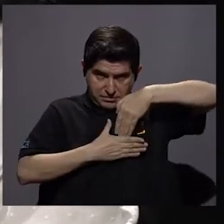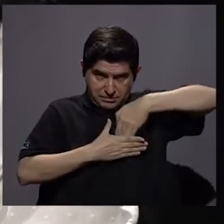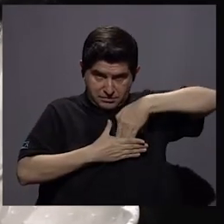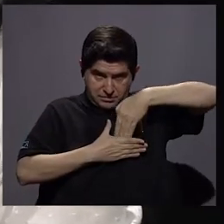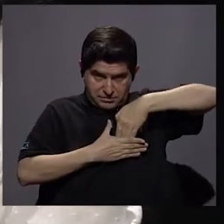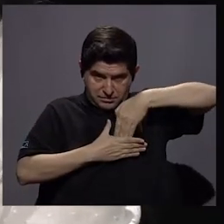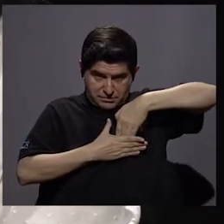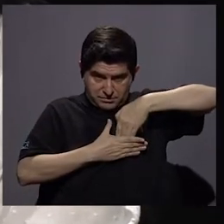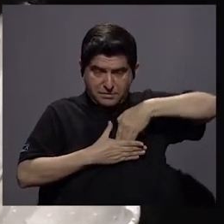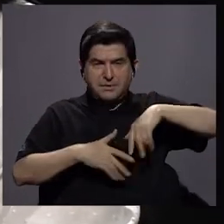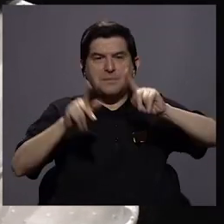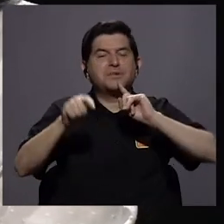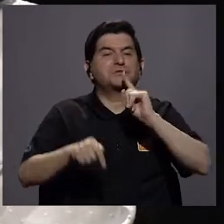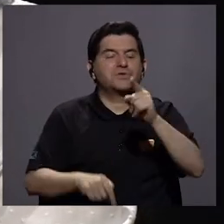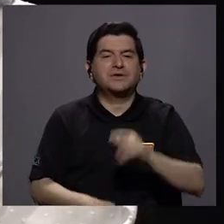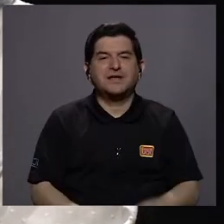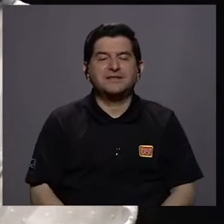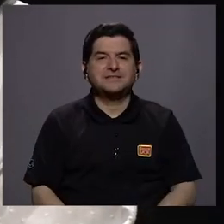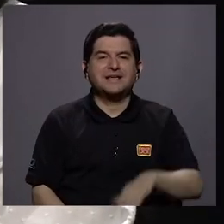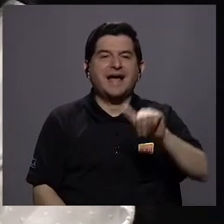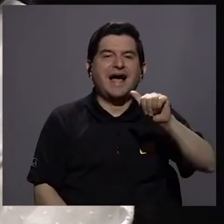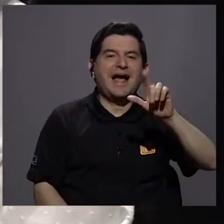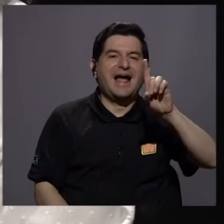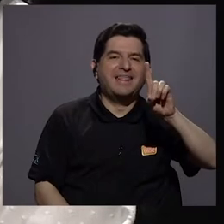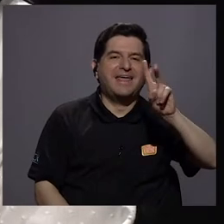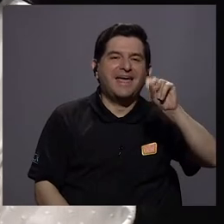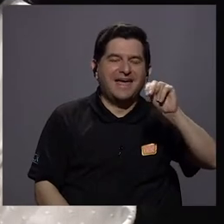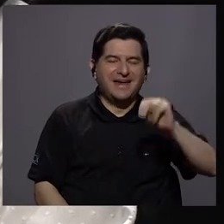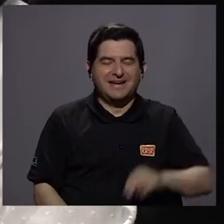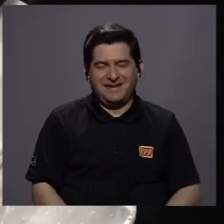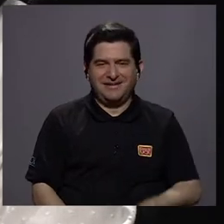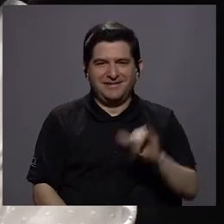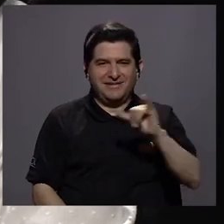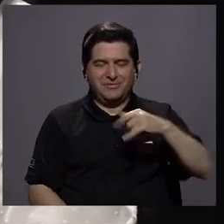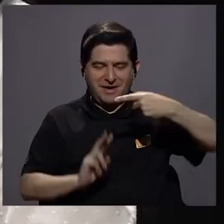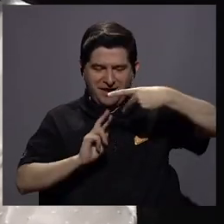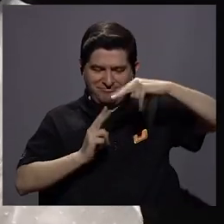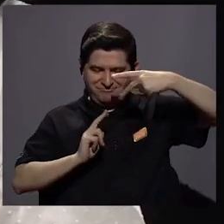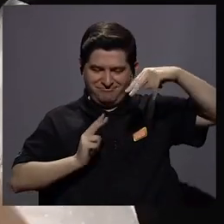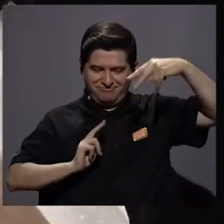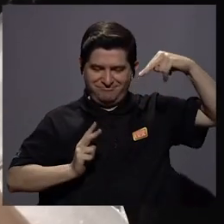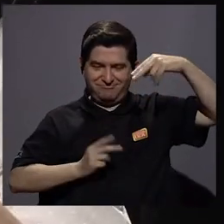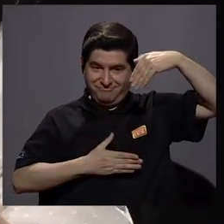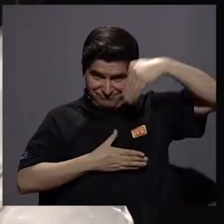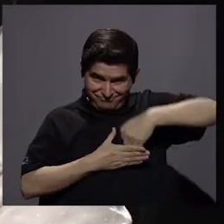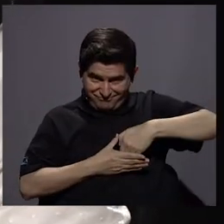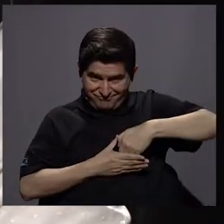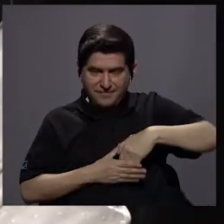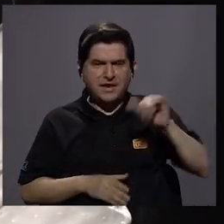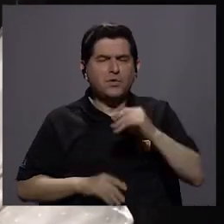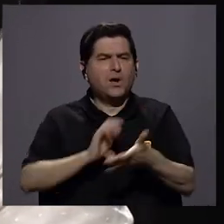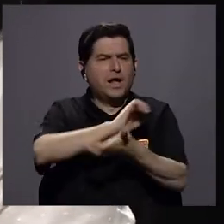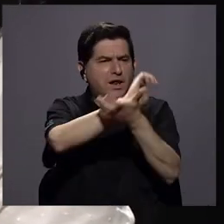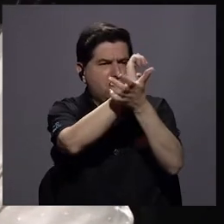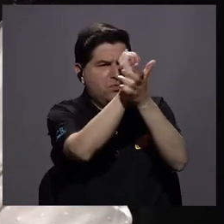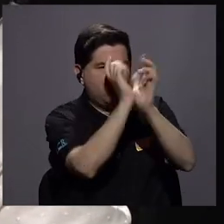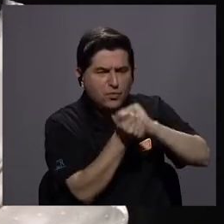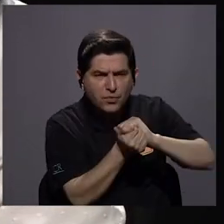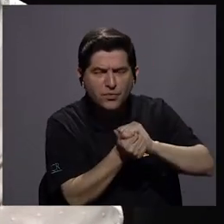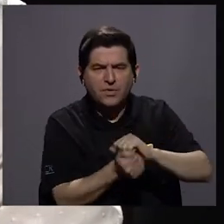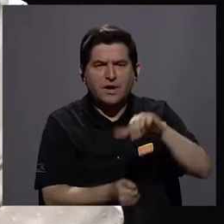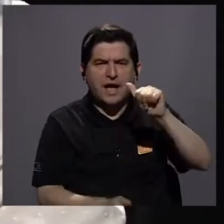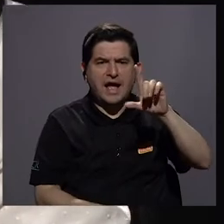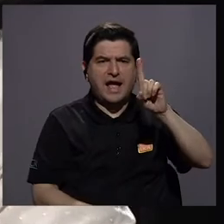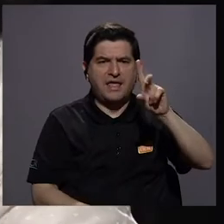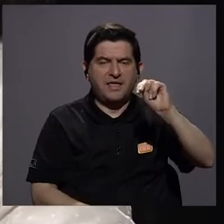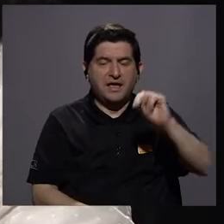como alguna gente dice, en su ADN, ¿verdad? Y también las modificaciones que ese ADN